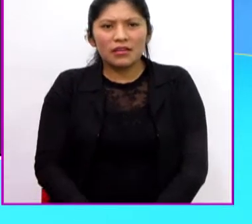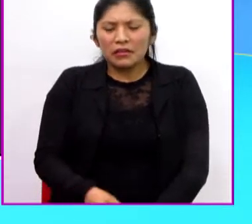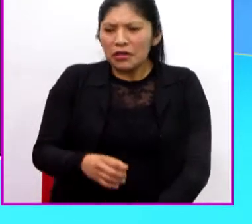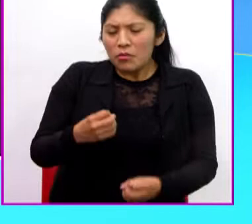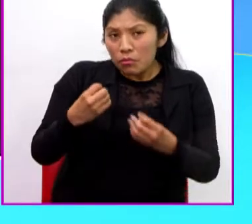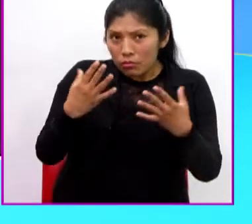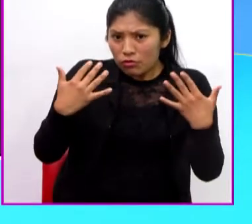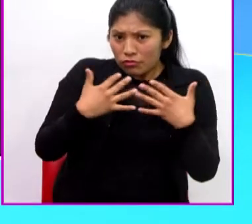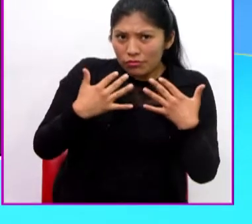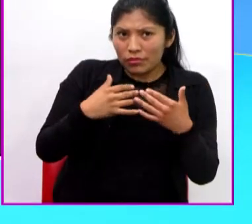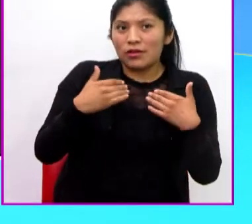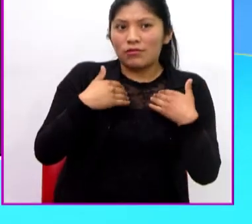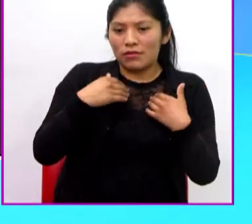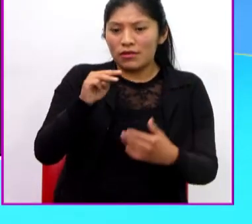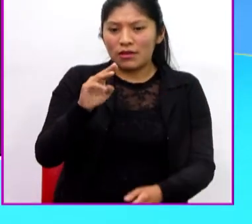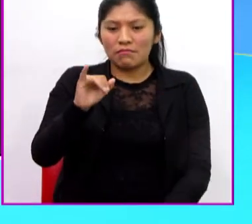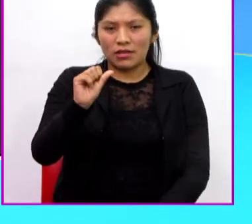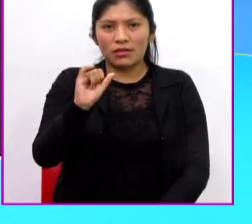Mi 5?